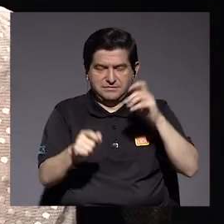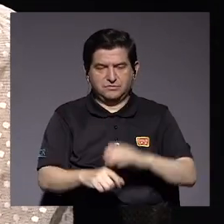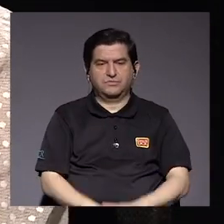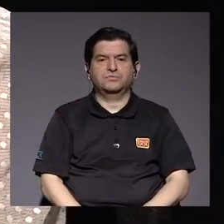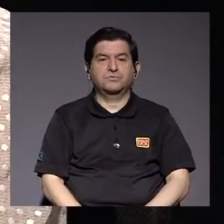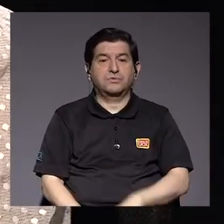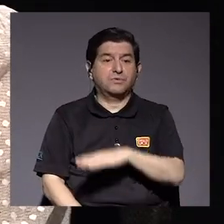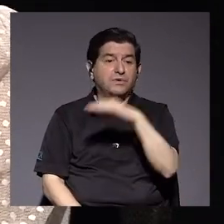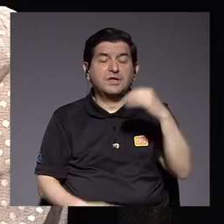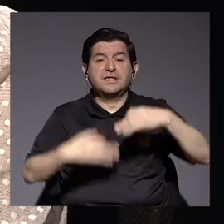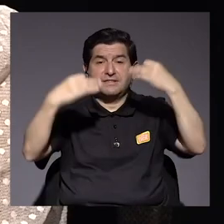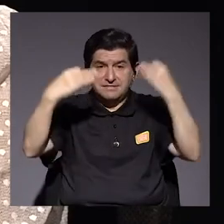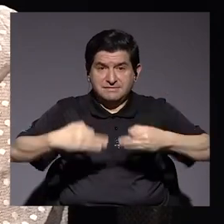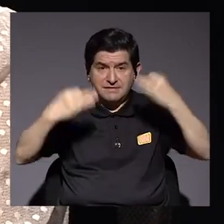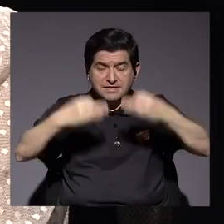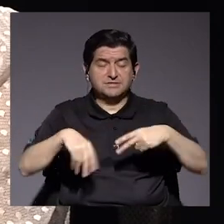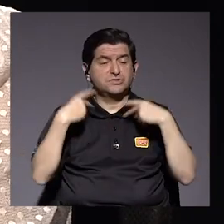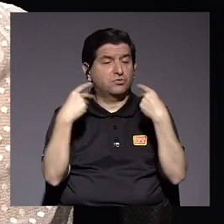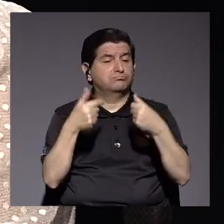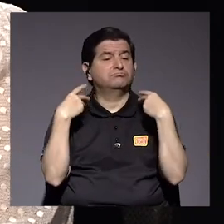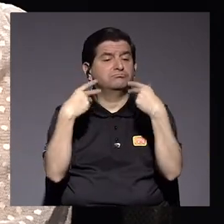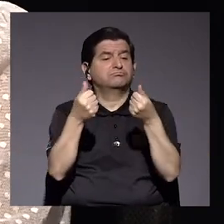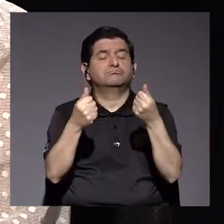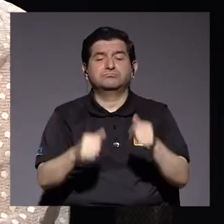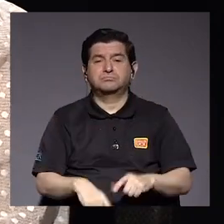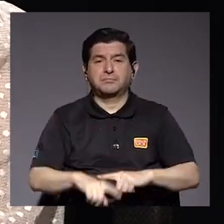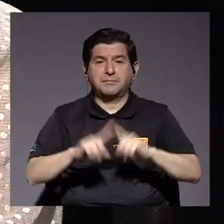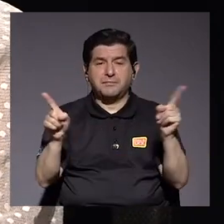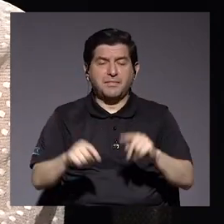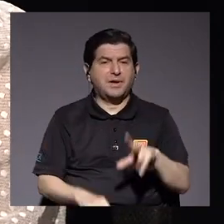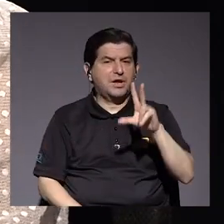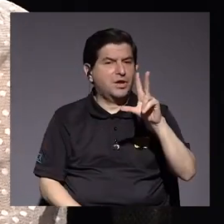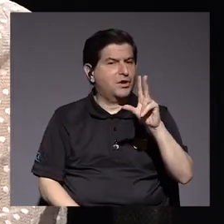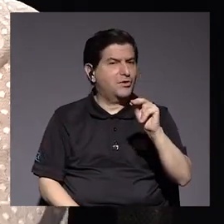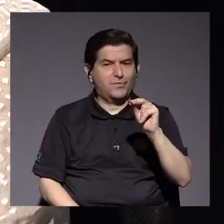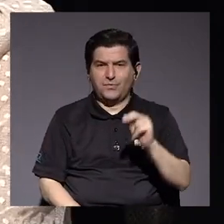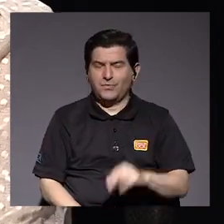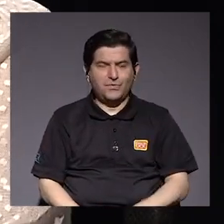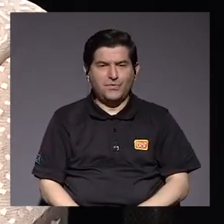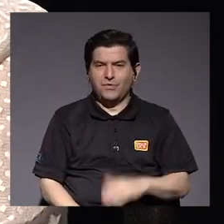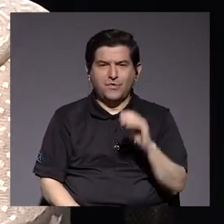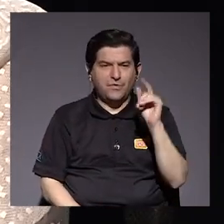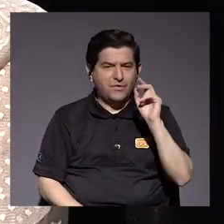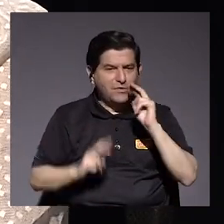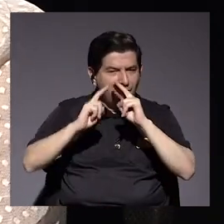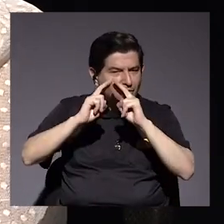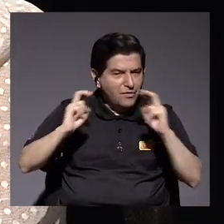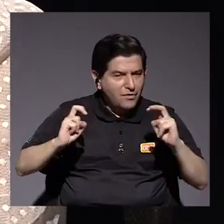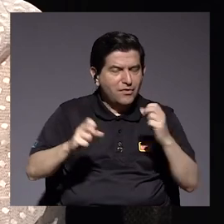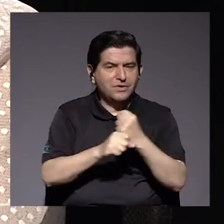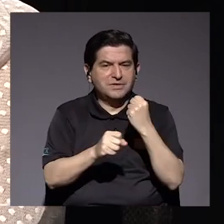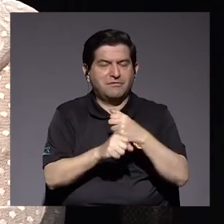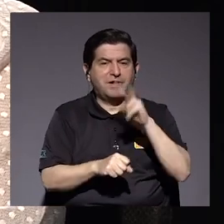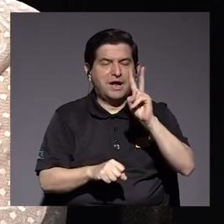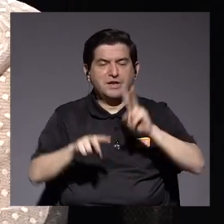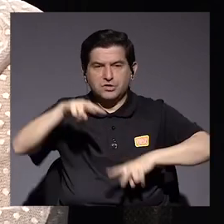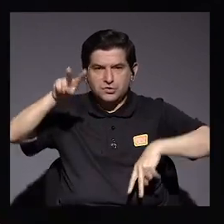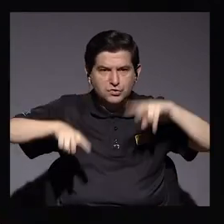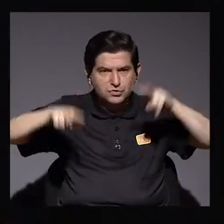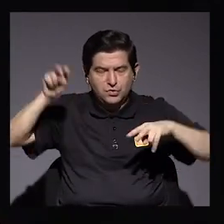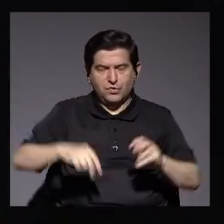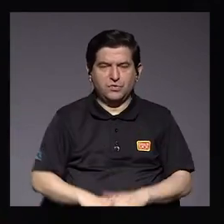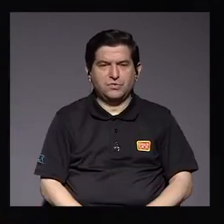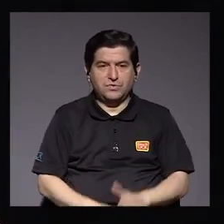y se están tomando decisiones a la ligera cuando no se está tomando en consideración que hay que trabajar en dos variables